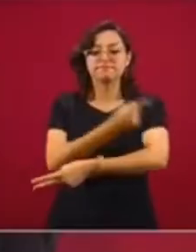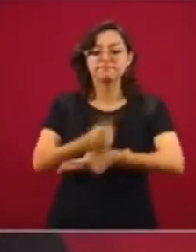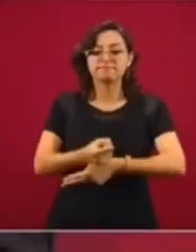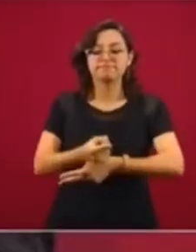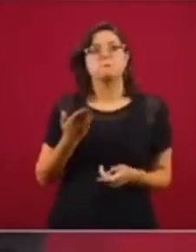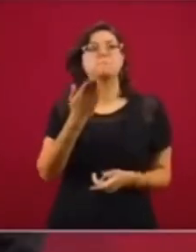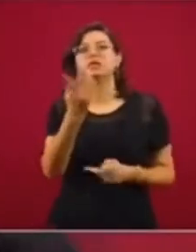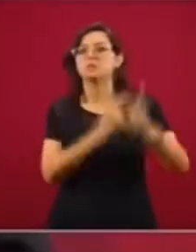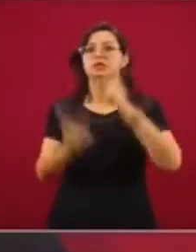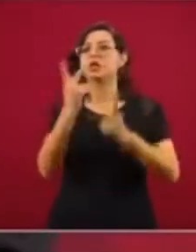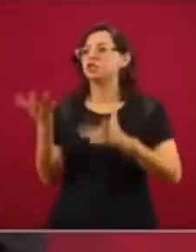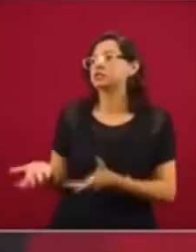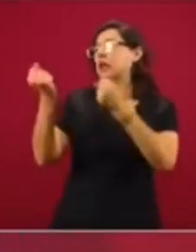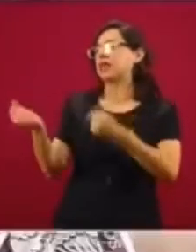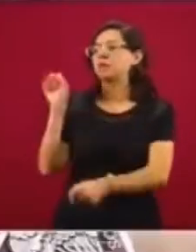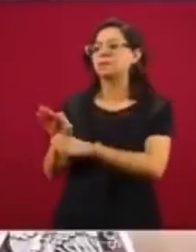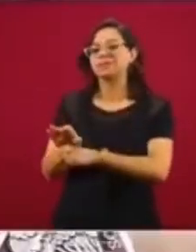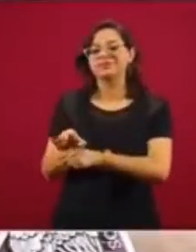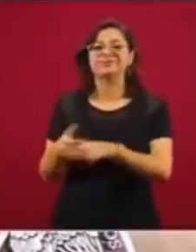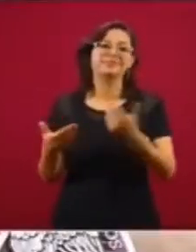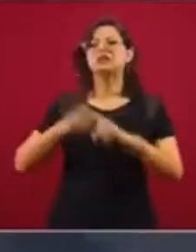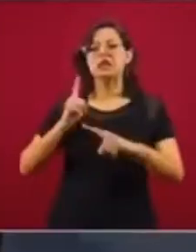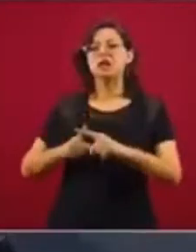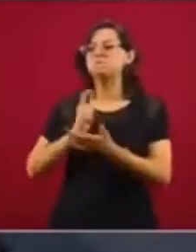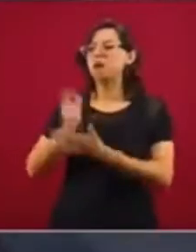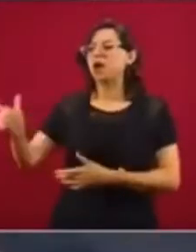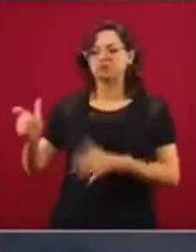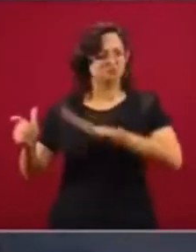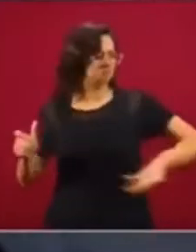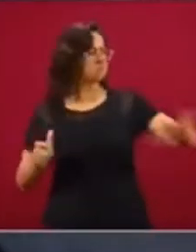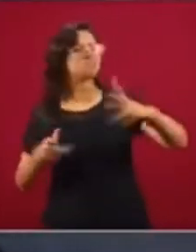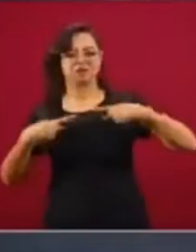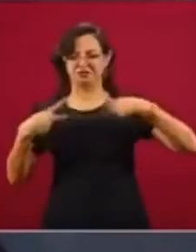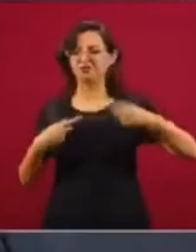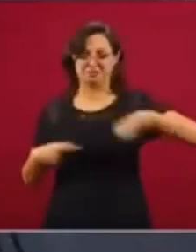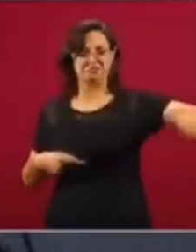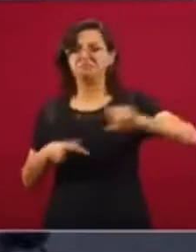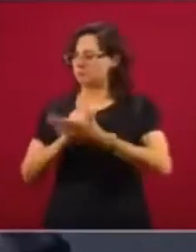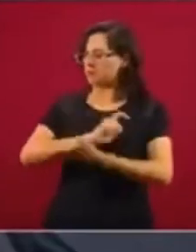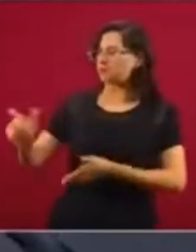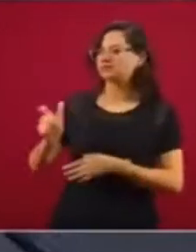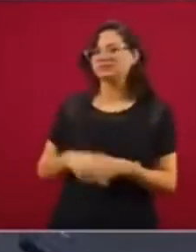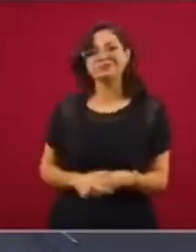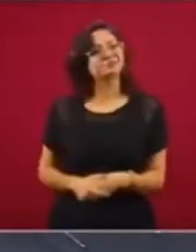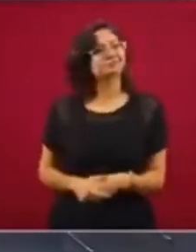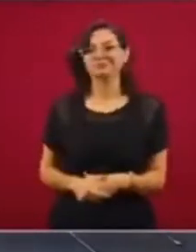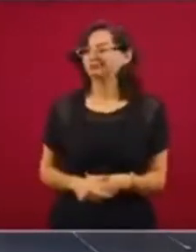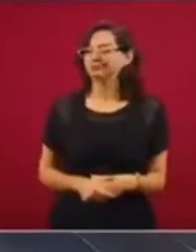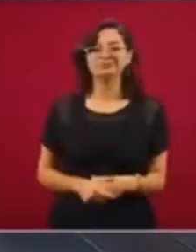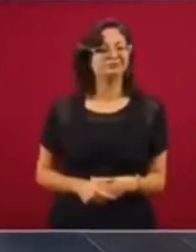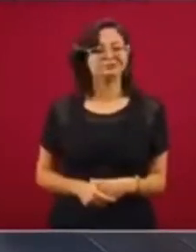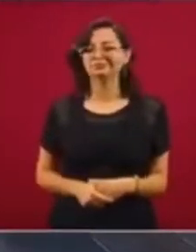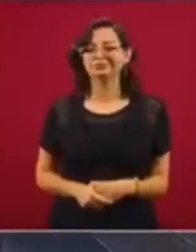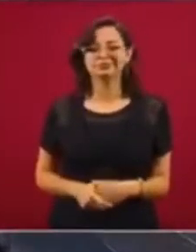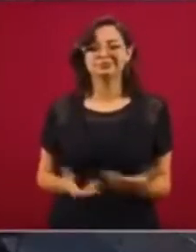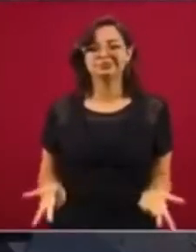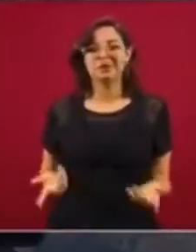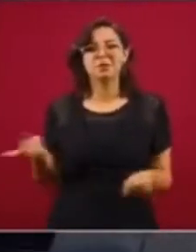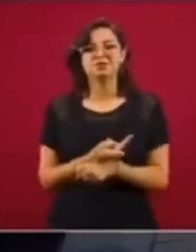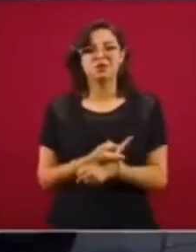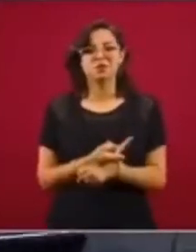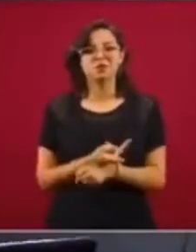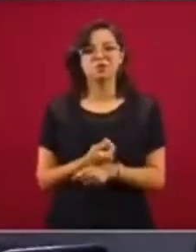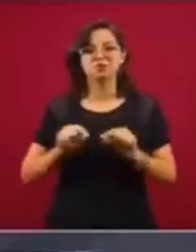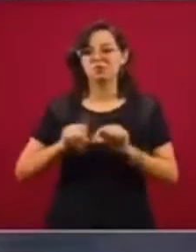y el ejemplo más claro, pues es lo del forma a prueba. Y todo eso se convirtió en la enorme deuda pública que nos paralizó,